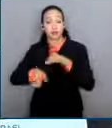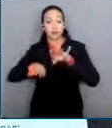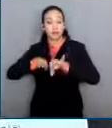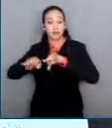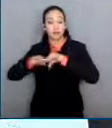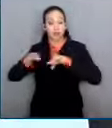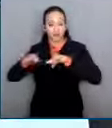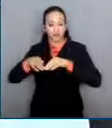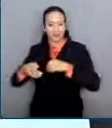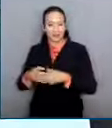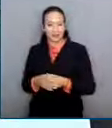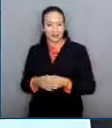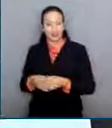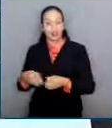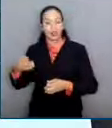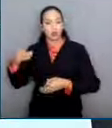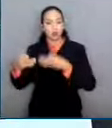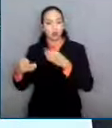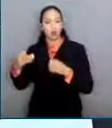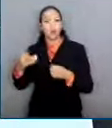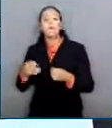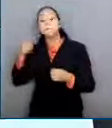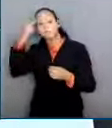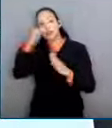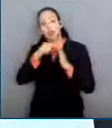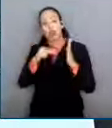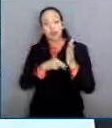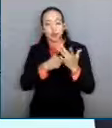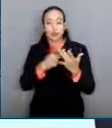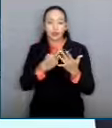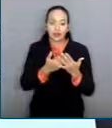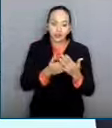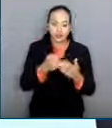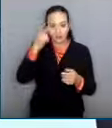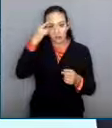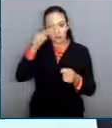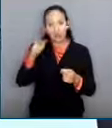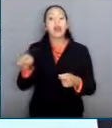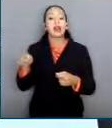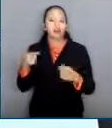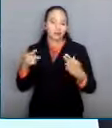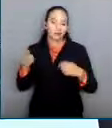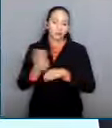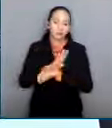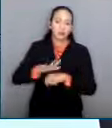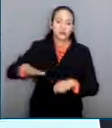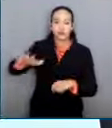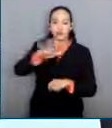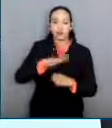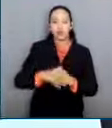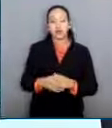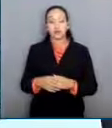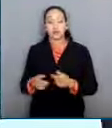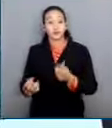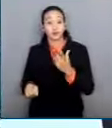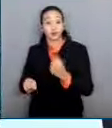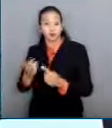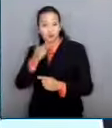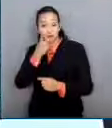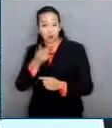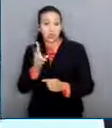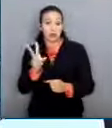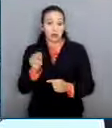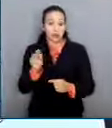suspensión de una norma con efectos generales. Los partidos de oposición alertaron que representa un retroceso en la